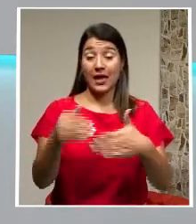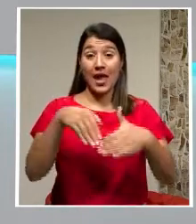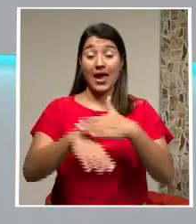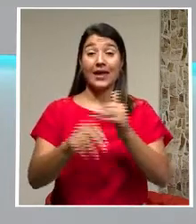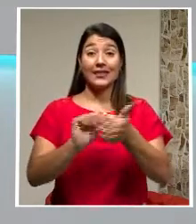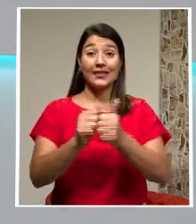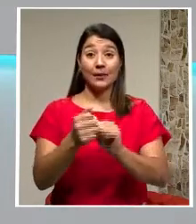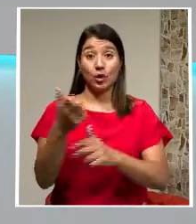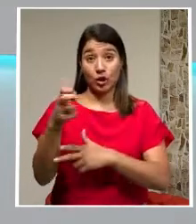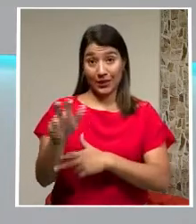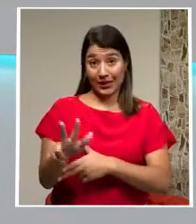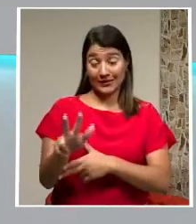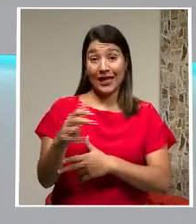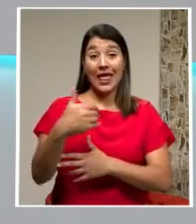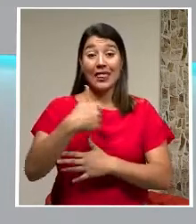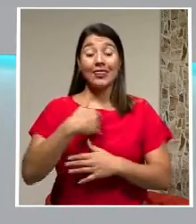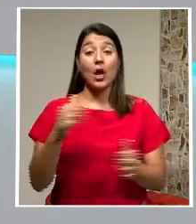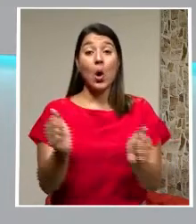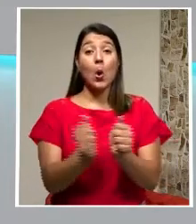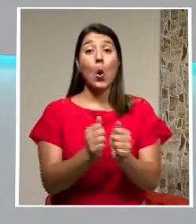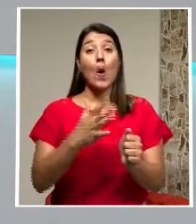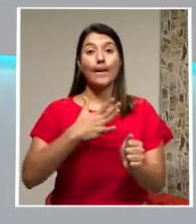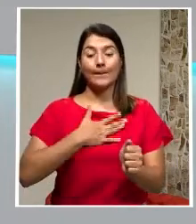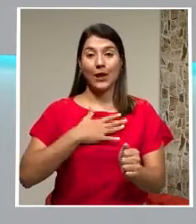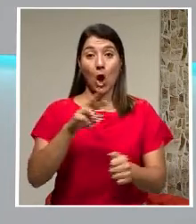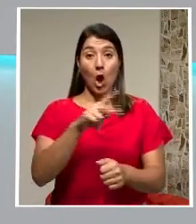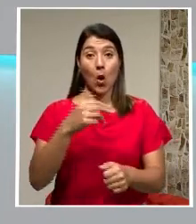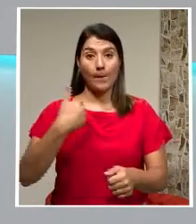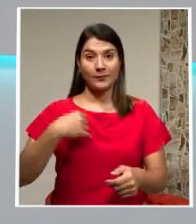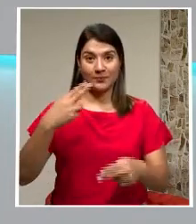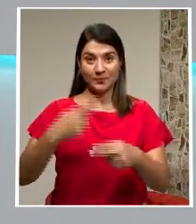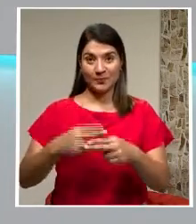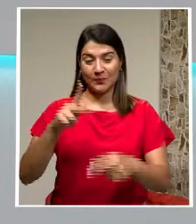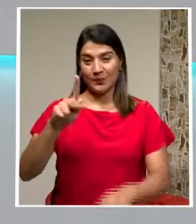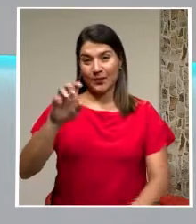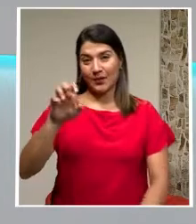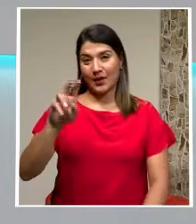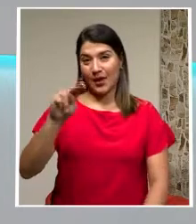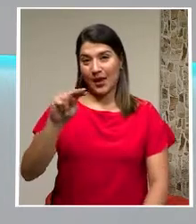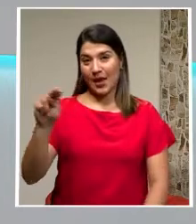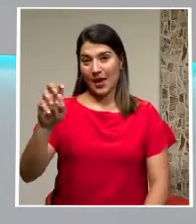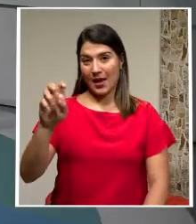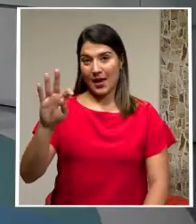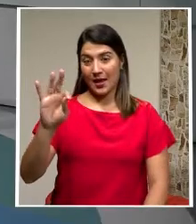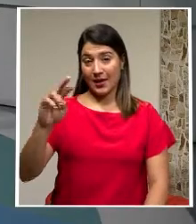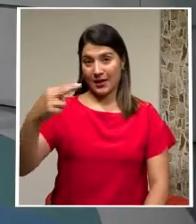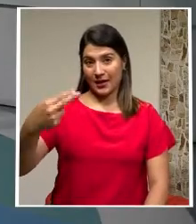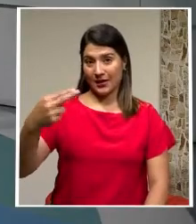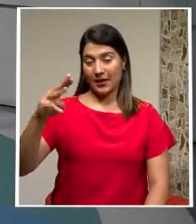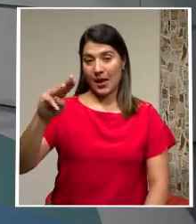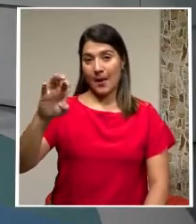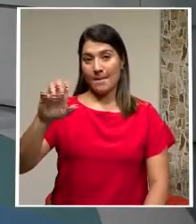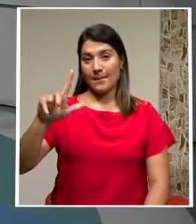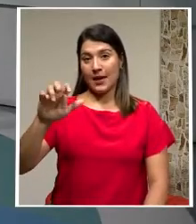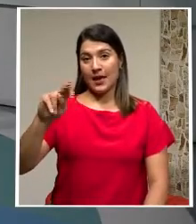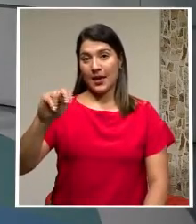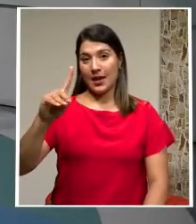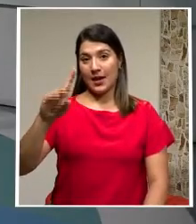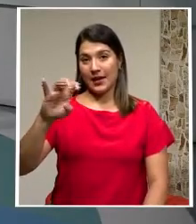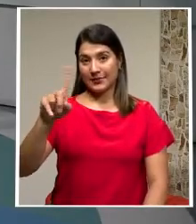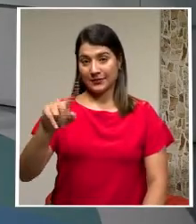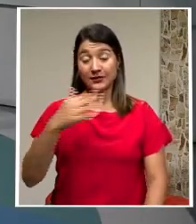Deportivas Del 13 Tengo aquí en el estudio A nuestro compañero Kenneth Meléndez Buenas noches Kenneth Buenas noches Don Ernesto Un gusto